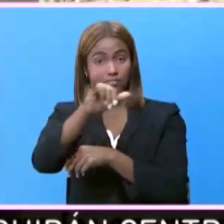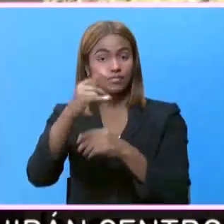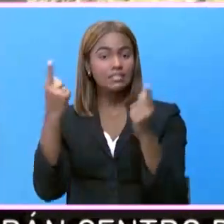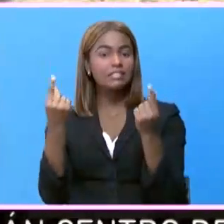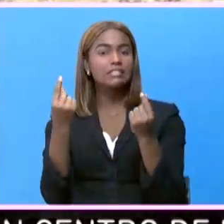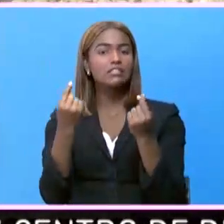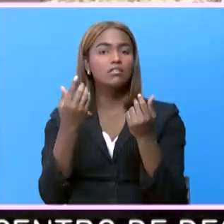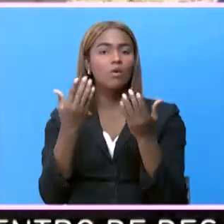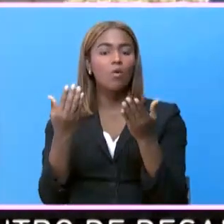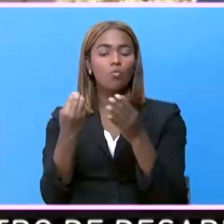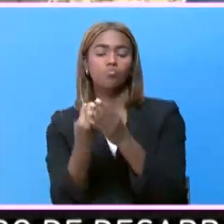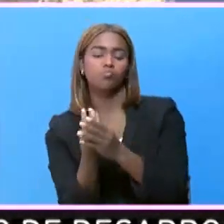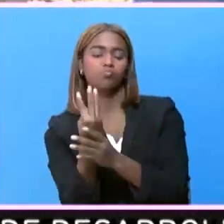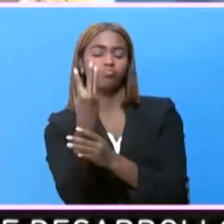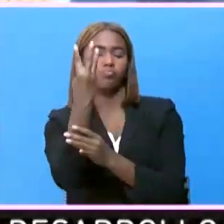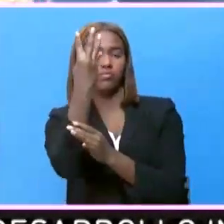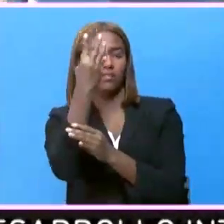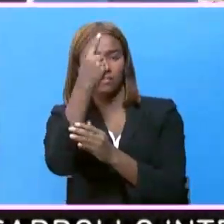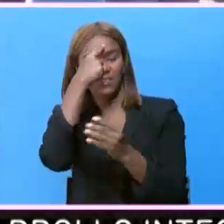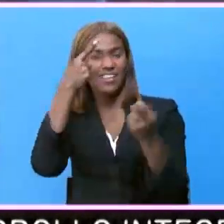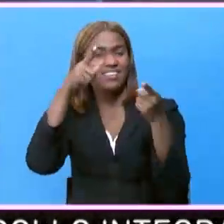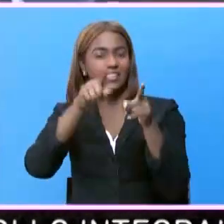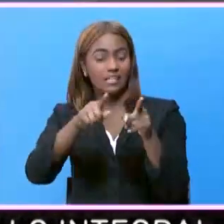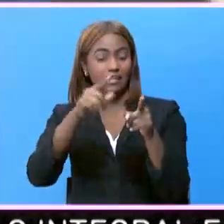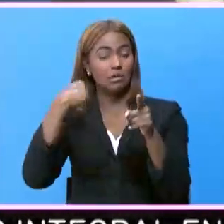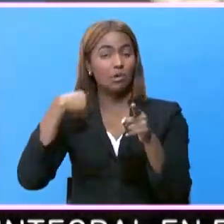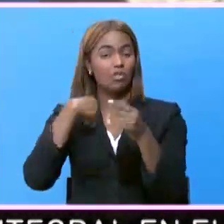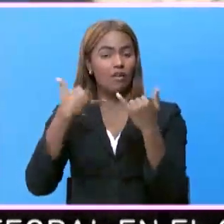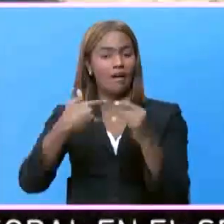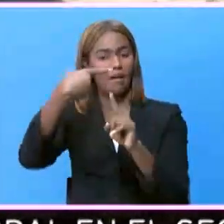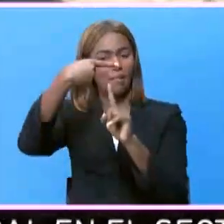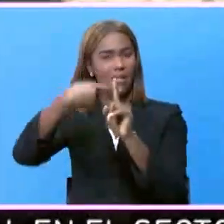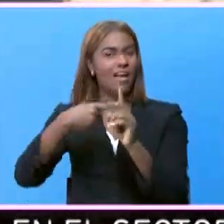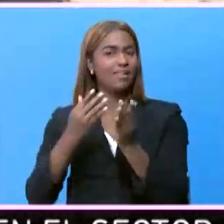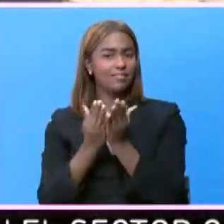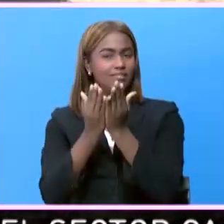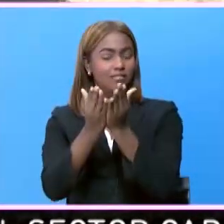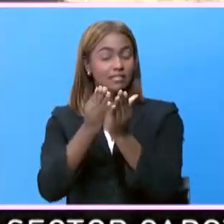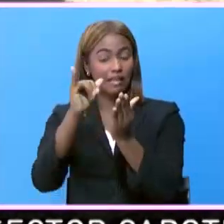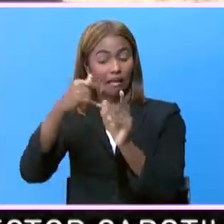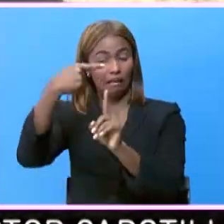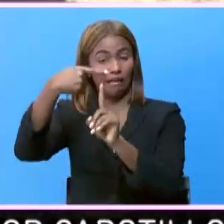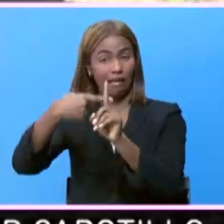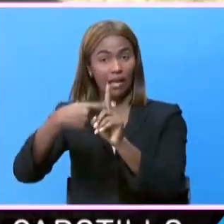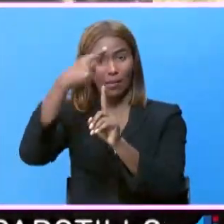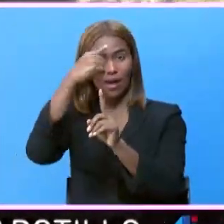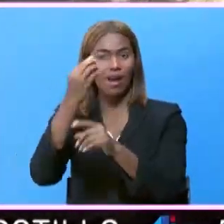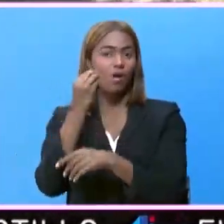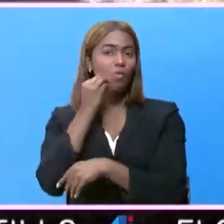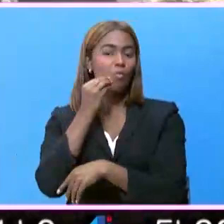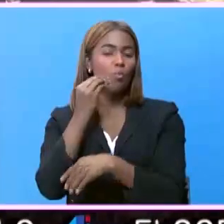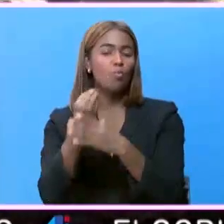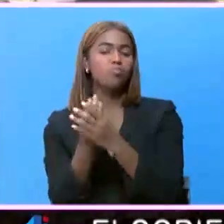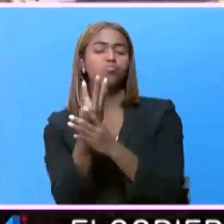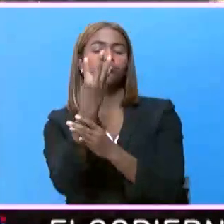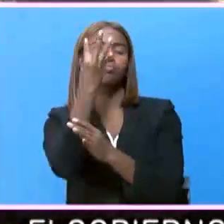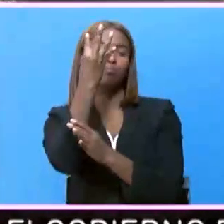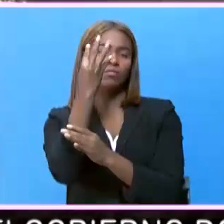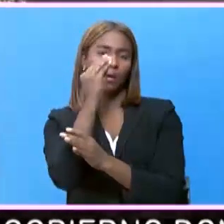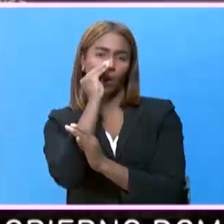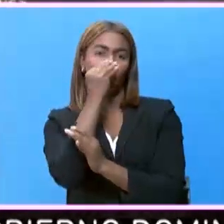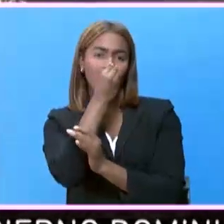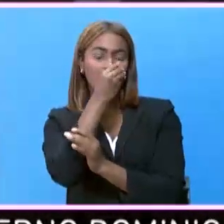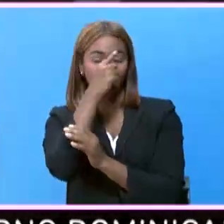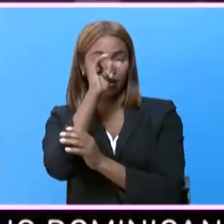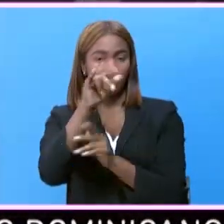reforestación a propósito de que estamos en el mes de octubre, el mes de la reforestación. Estuvo por